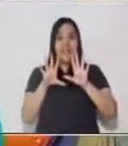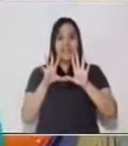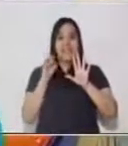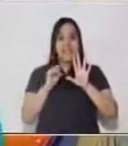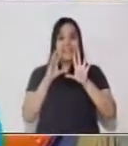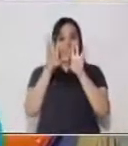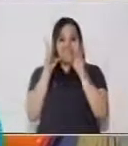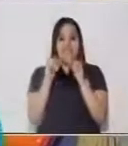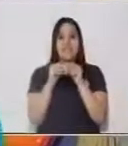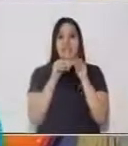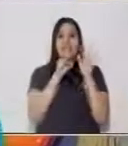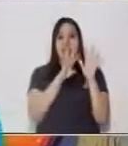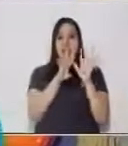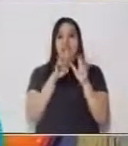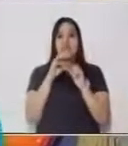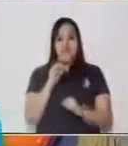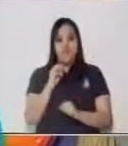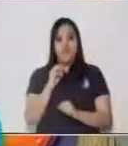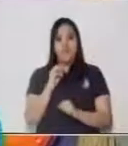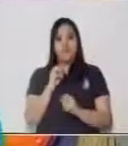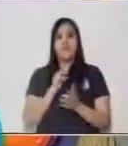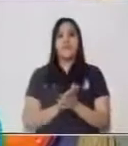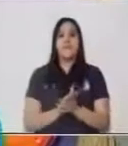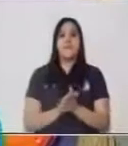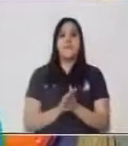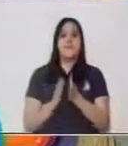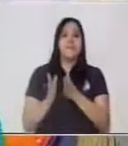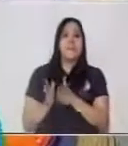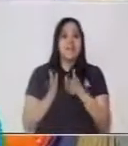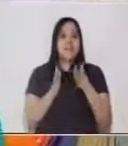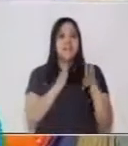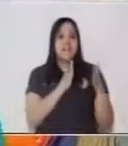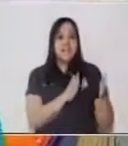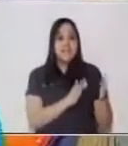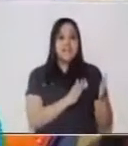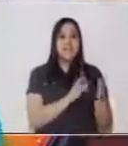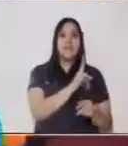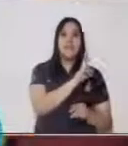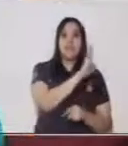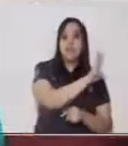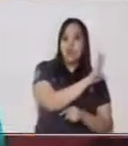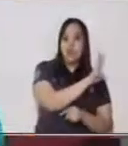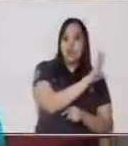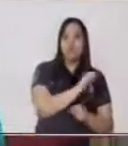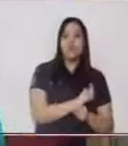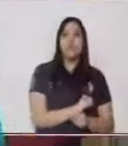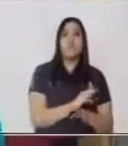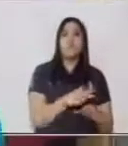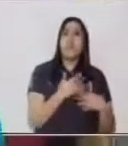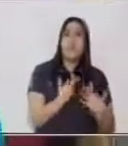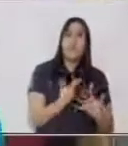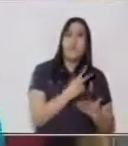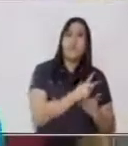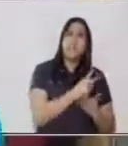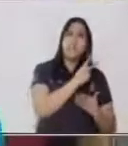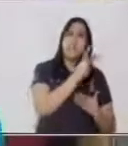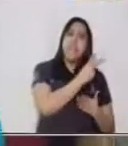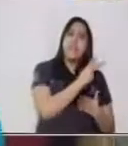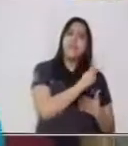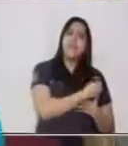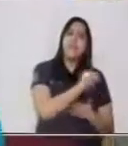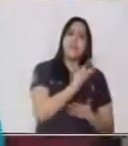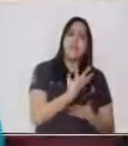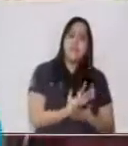decenas. Y vamos, por último, con el número 2. ¿Cuál sería el valor relativo